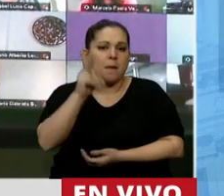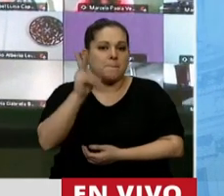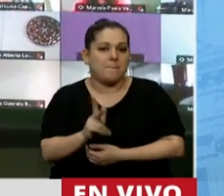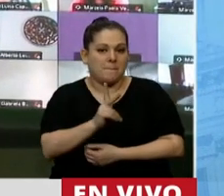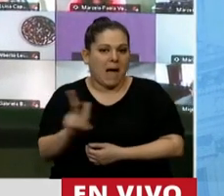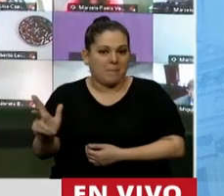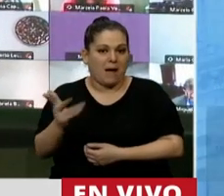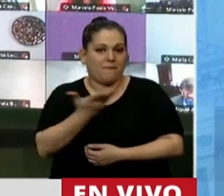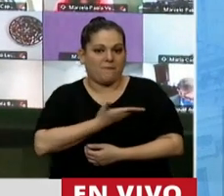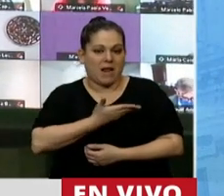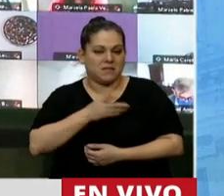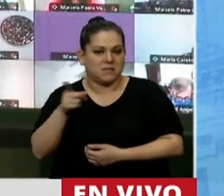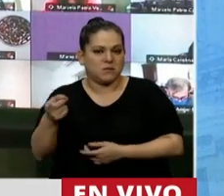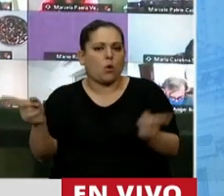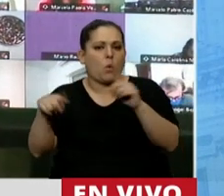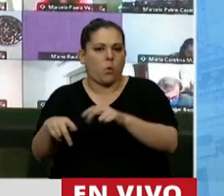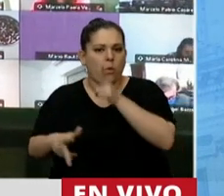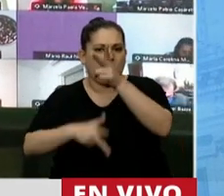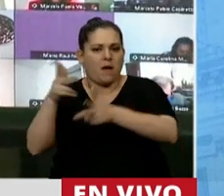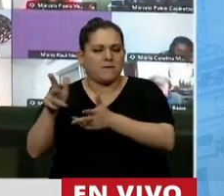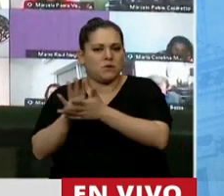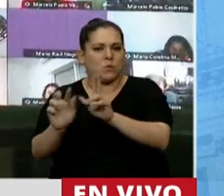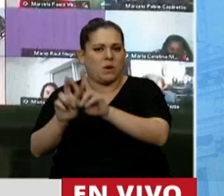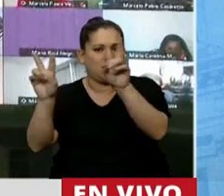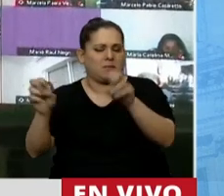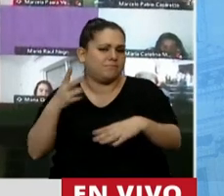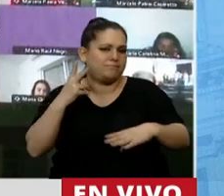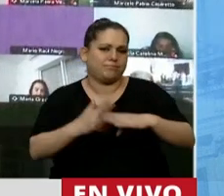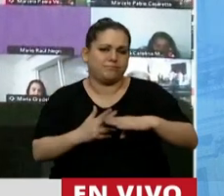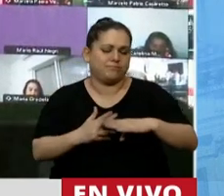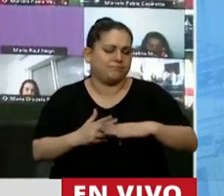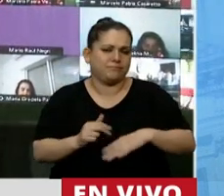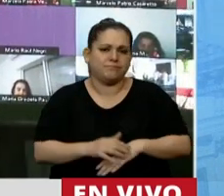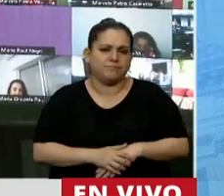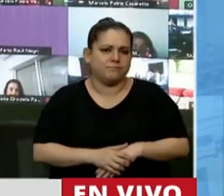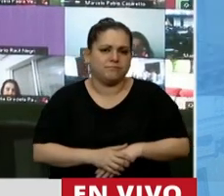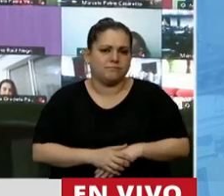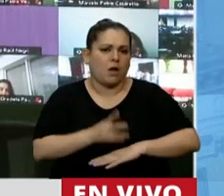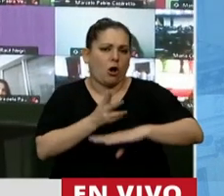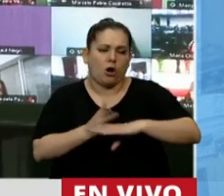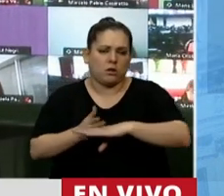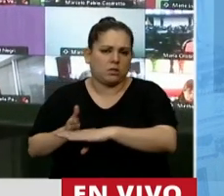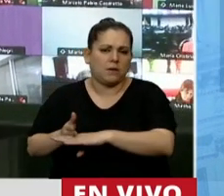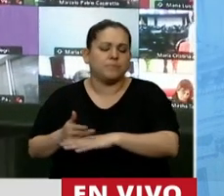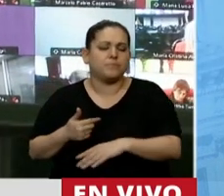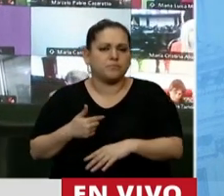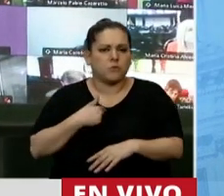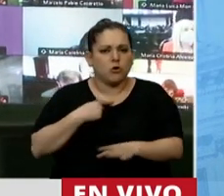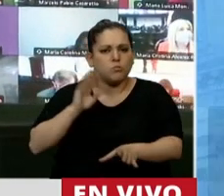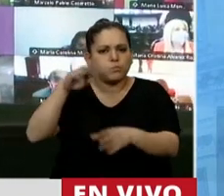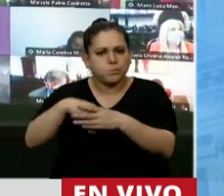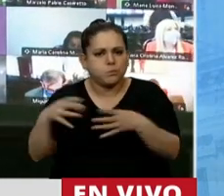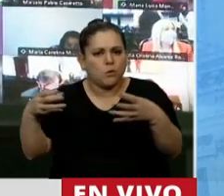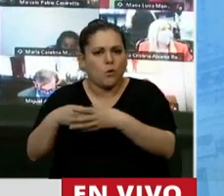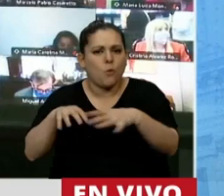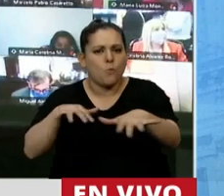hablar de este tema de los jóvenes que hoy están aquí. Yo pertenezco al